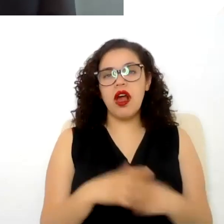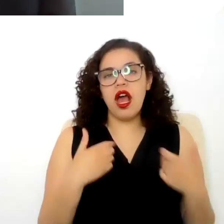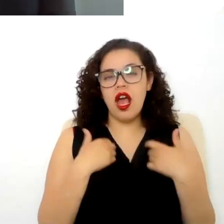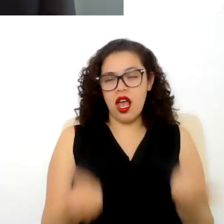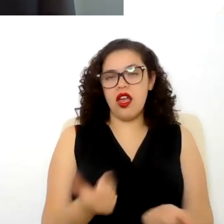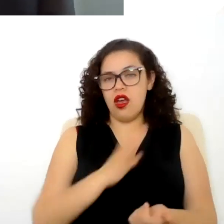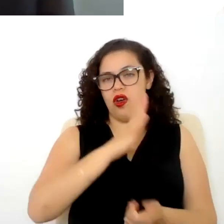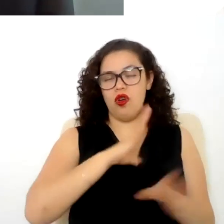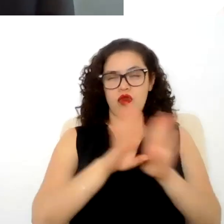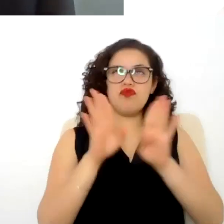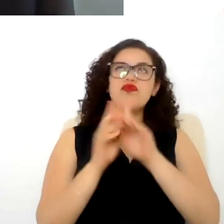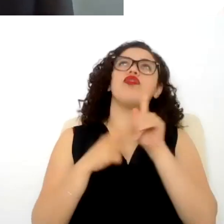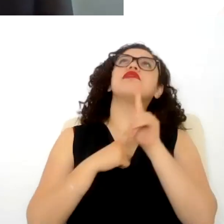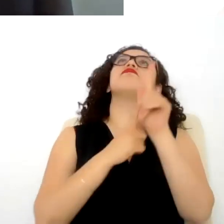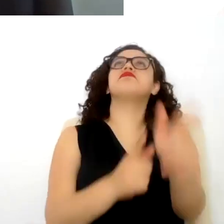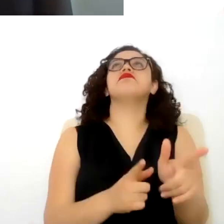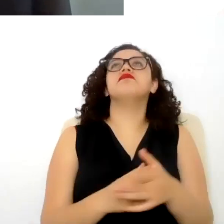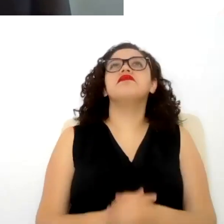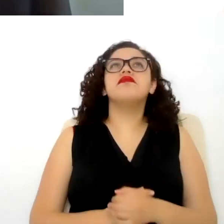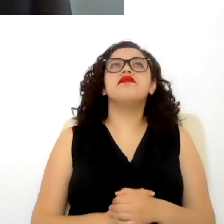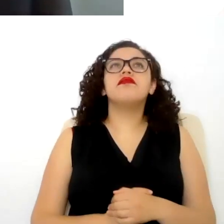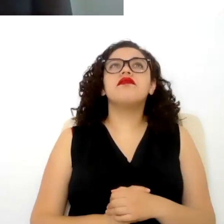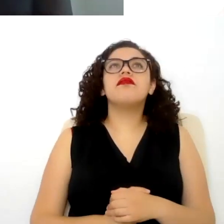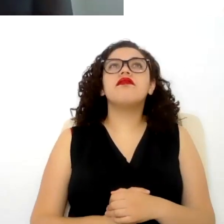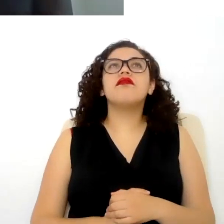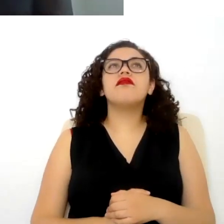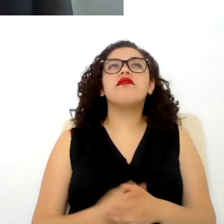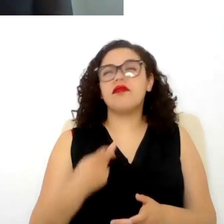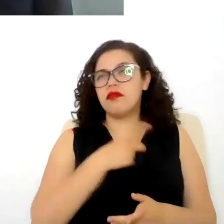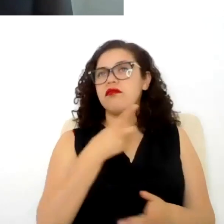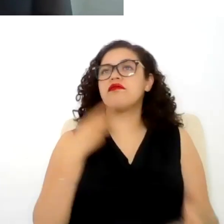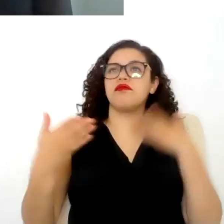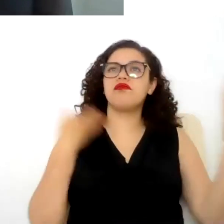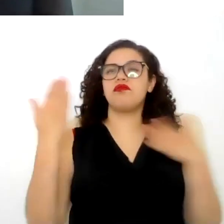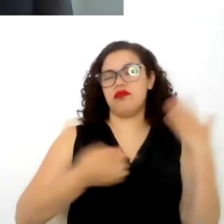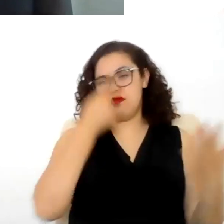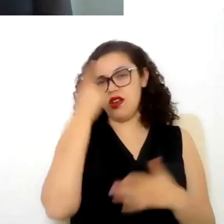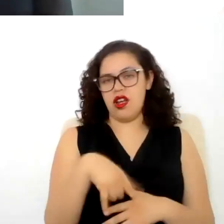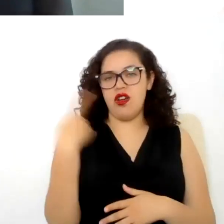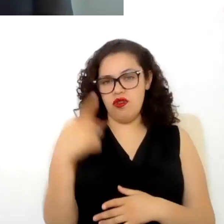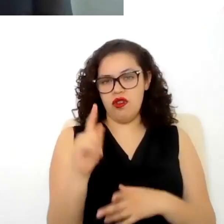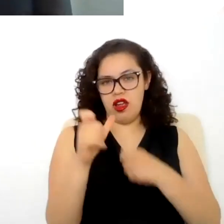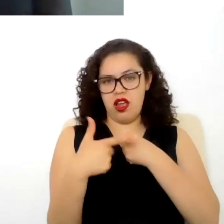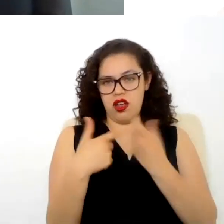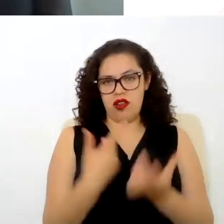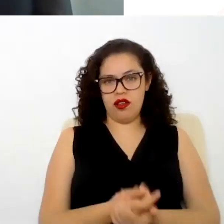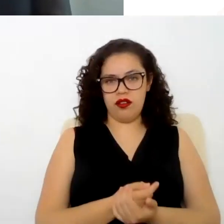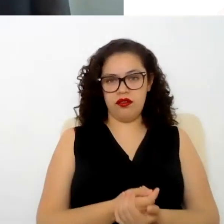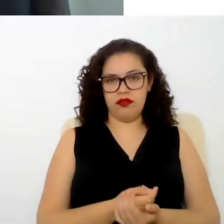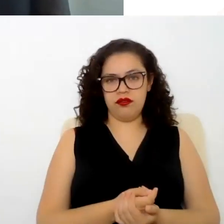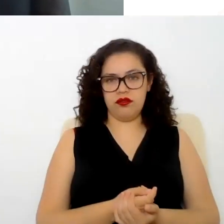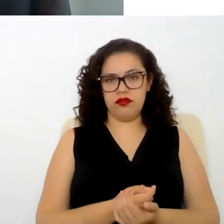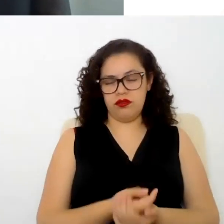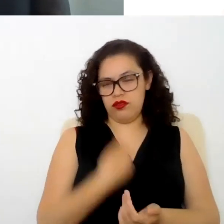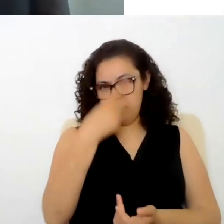continuidad pero lo tendríamos que celebrar por medio de un addendum ¿por qué? porque como yo les mencionaba al